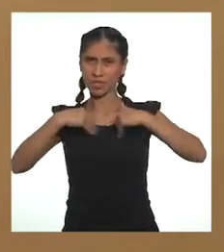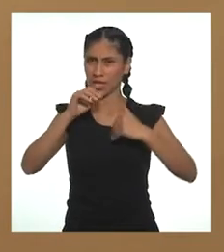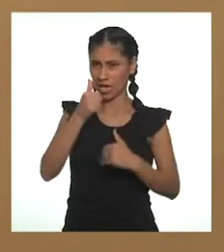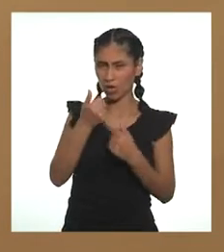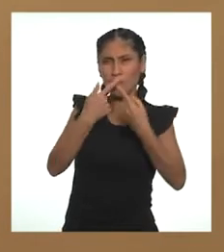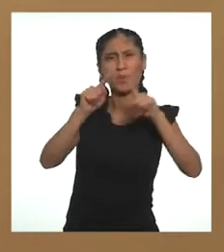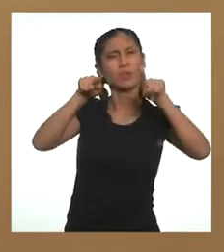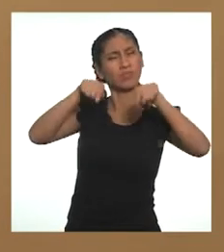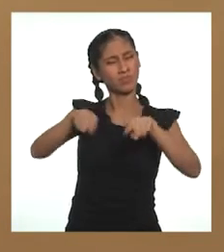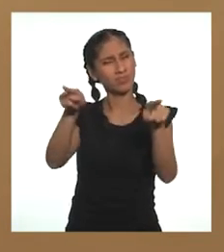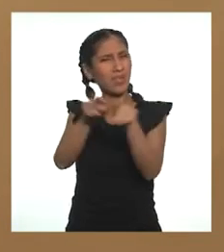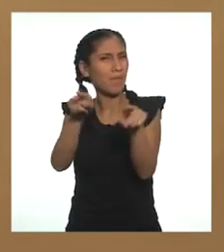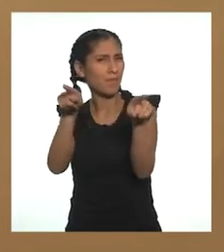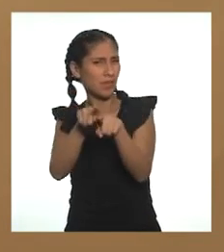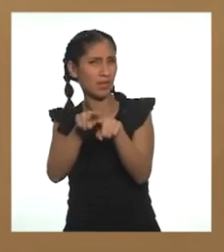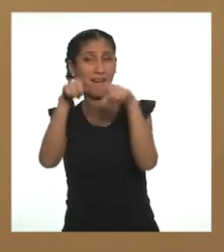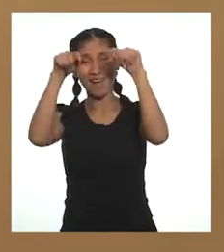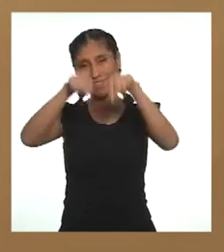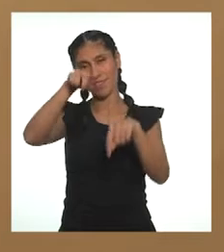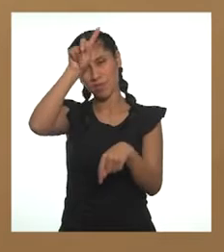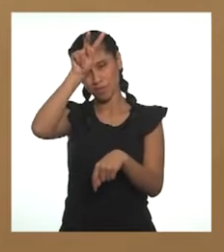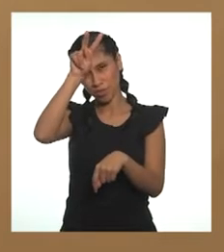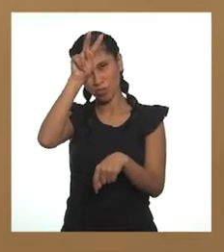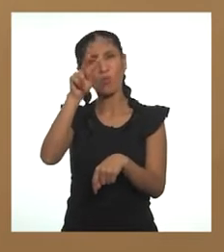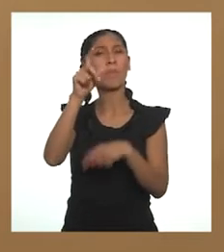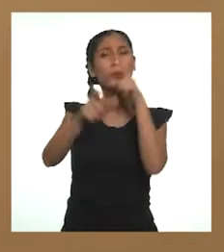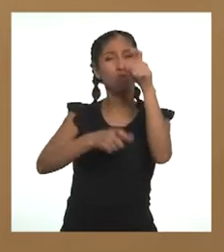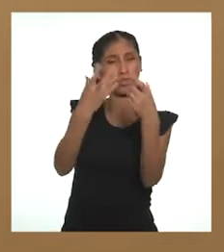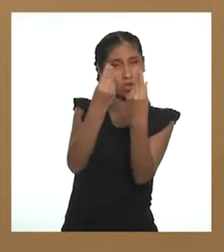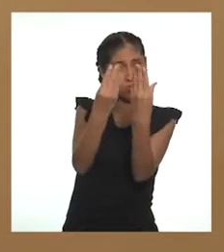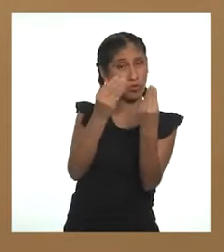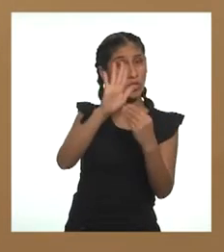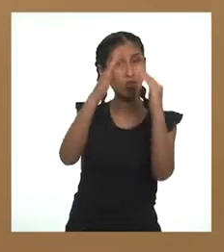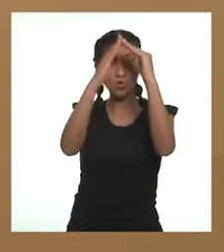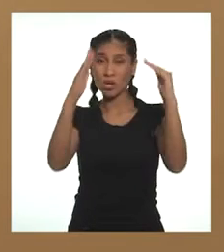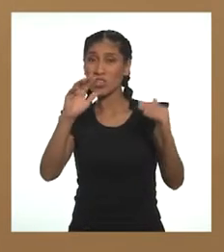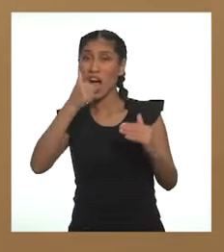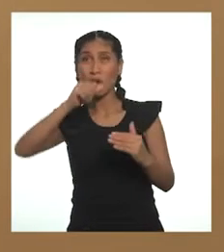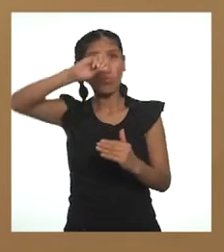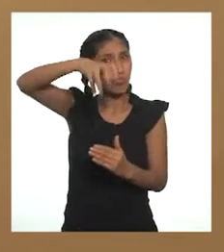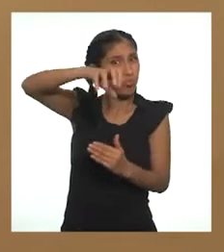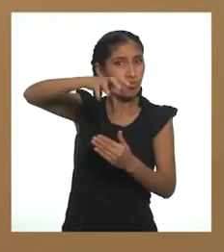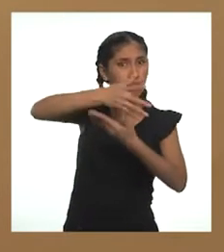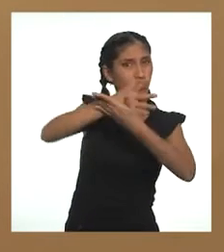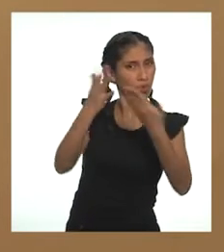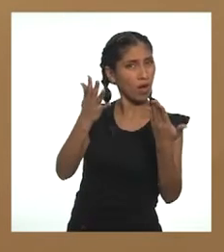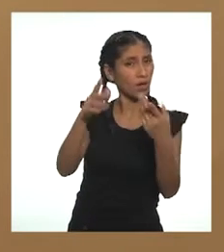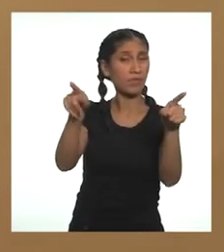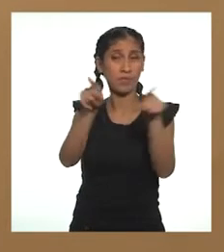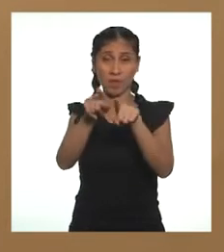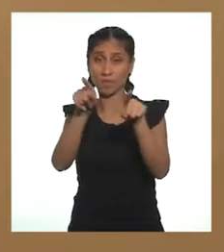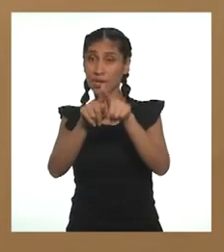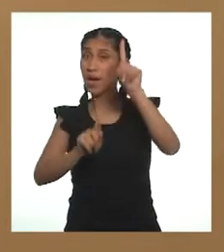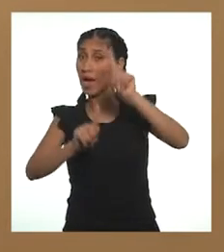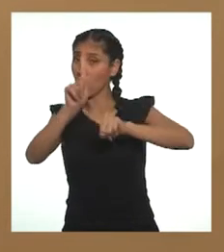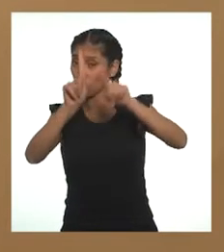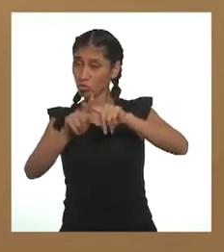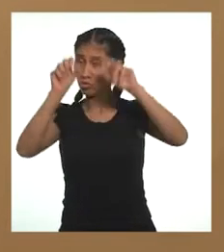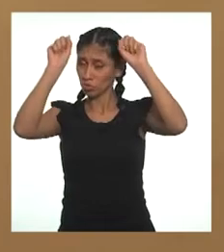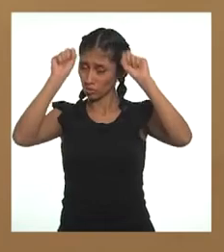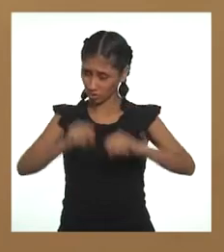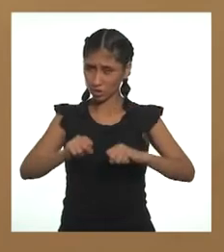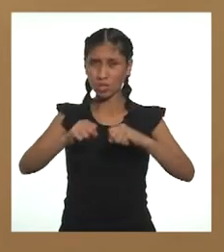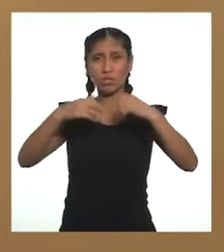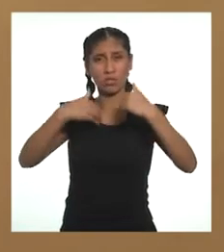de la población que no cuenta con este servicio, además hay muchos que cuentan con el servicio dentro de casa